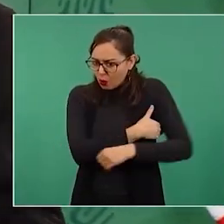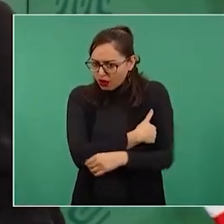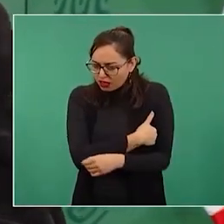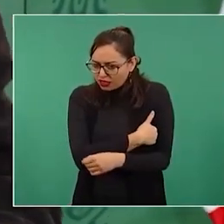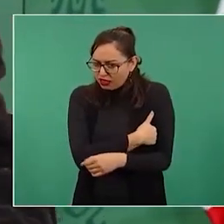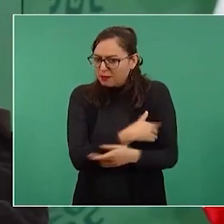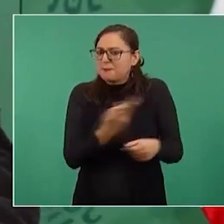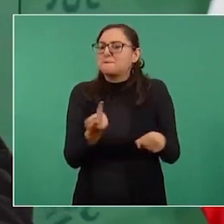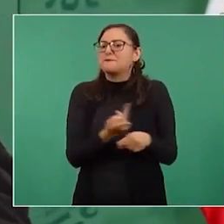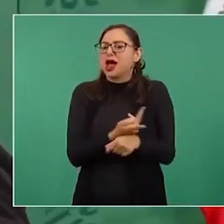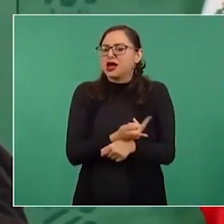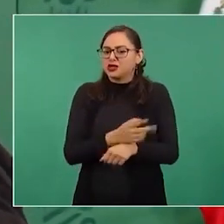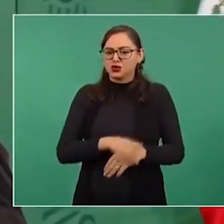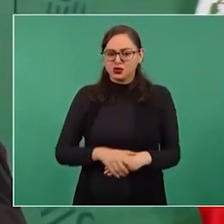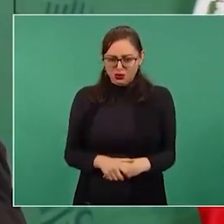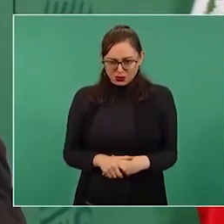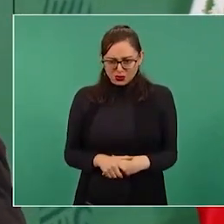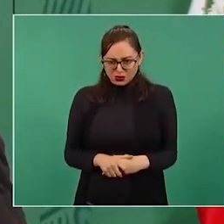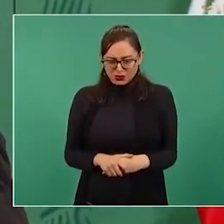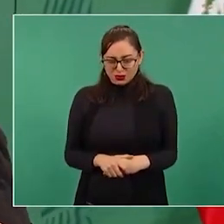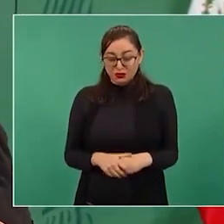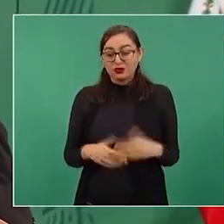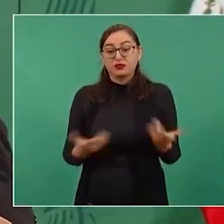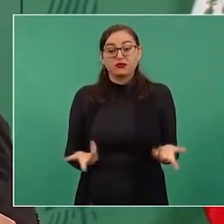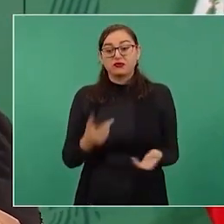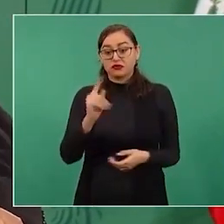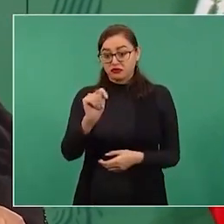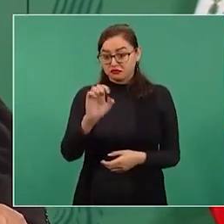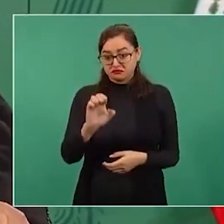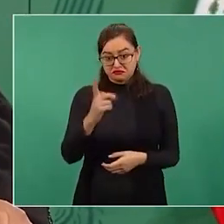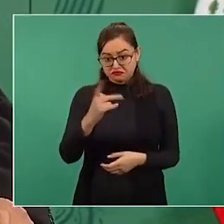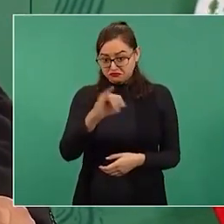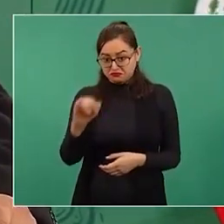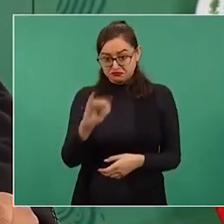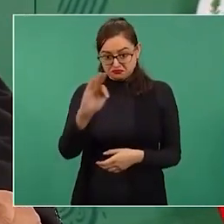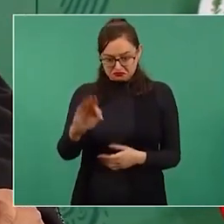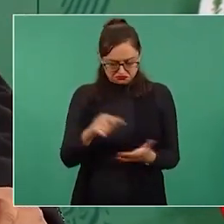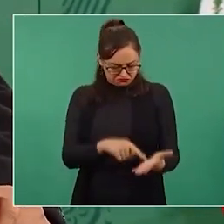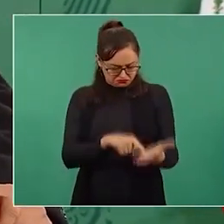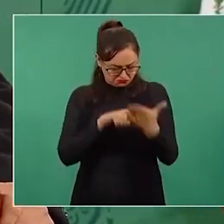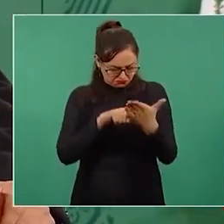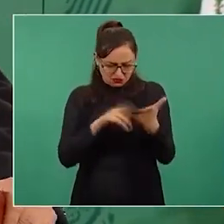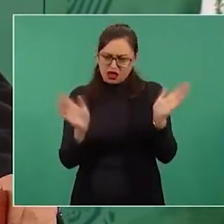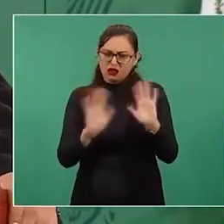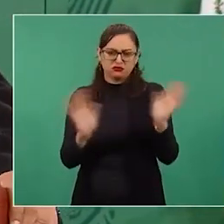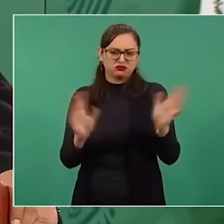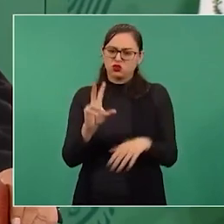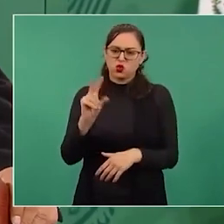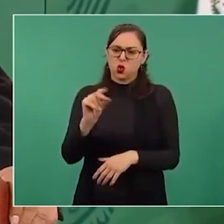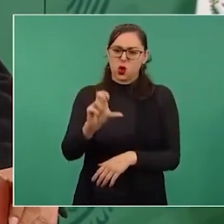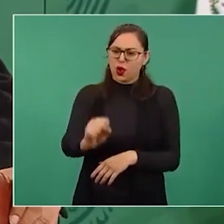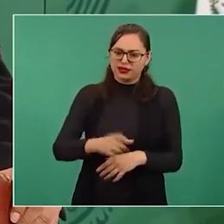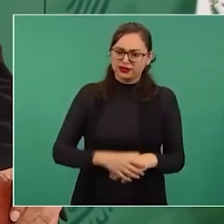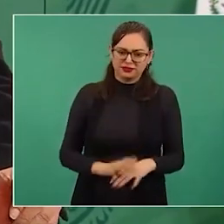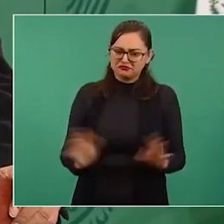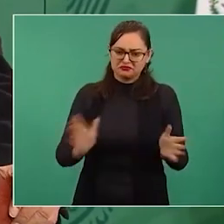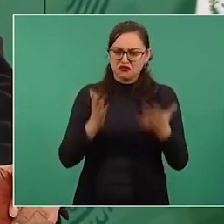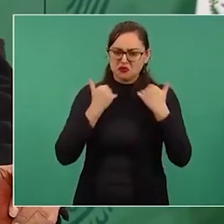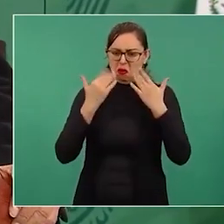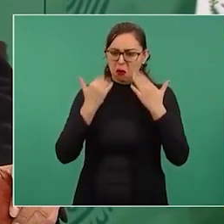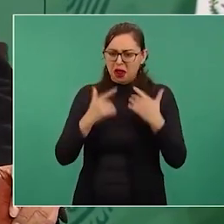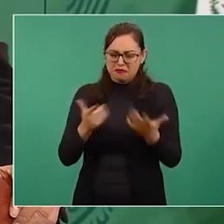El tribunal en su momento resolvió que no había ningún delito, pero